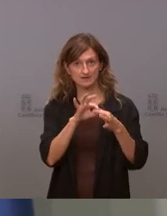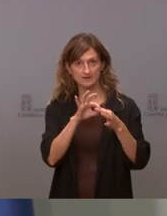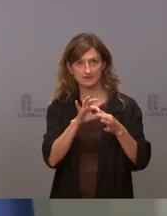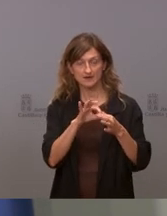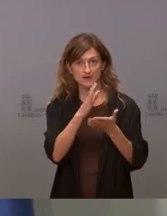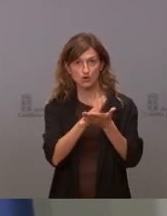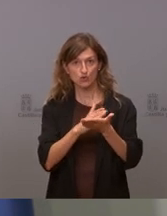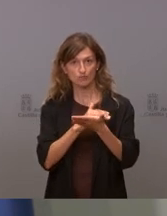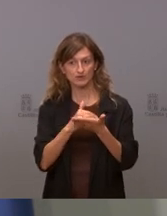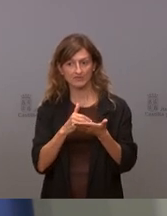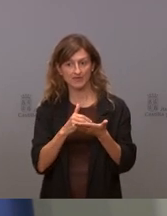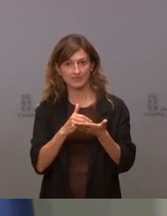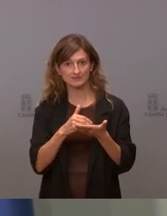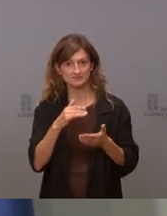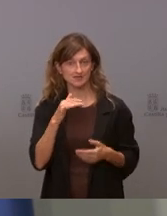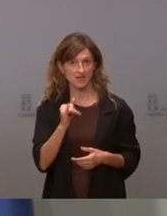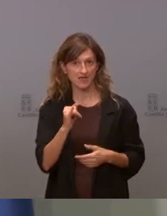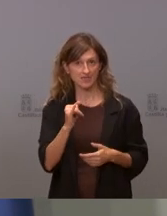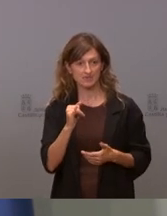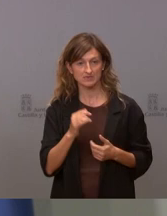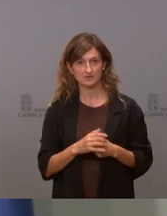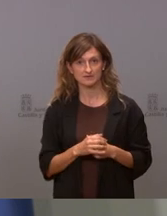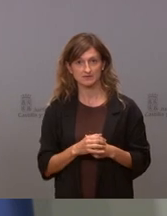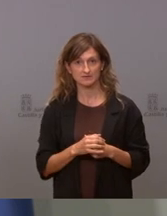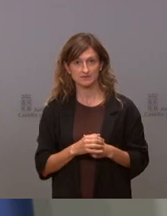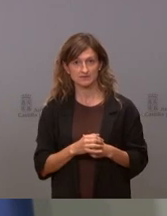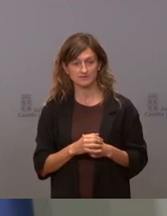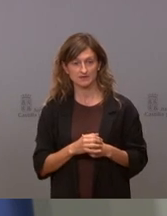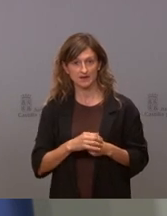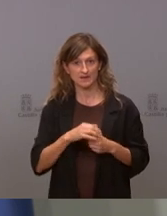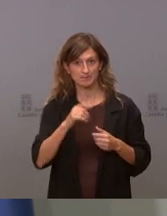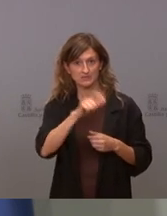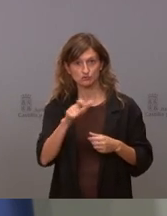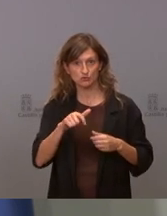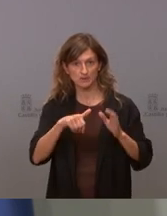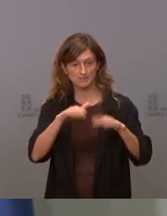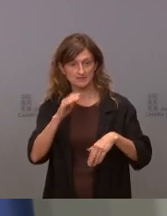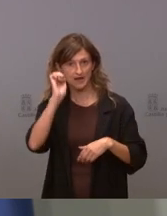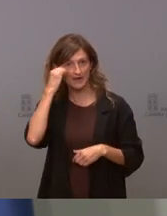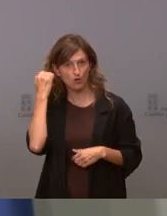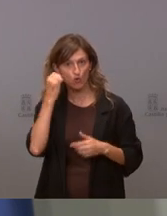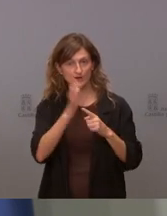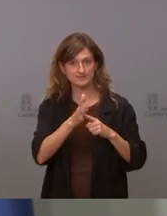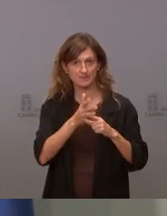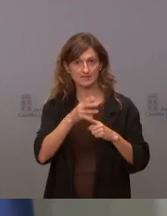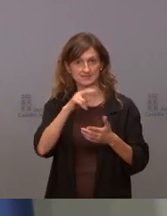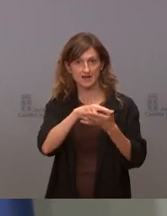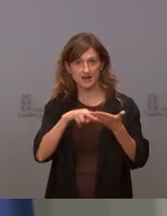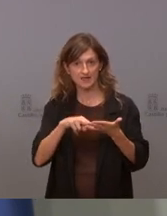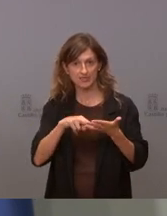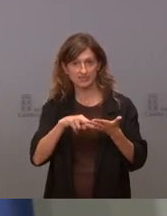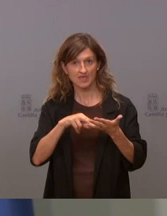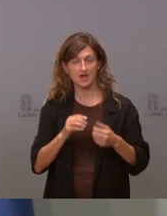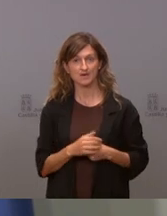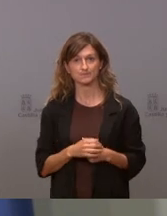comunidades que tienen mayor reto demográfico Aragón Castilla y Mancha con Galicia con la Federación